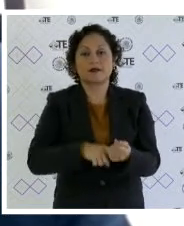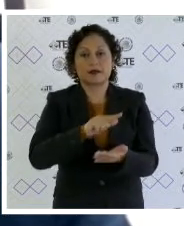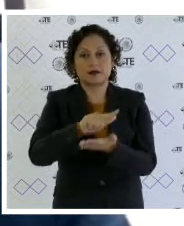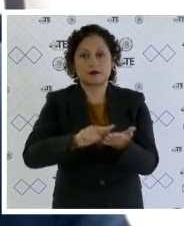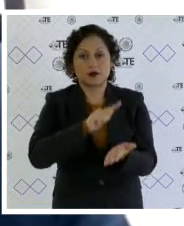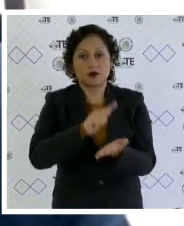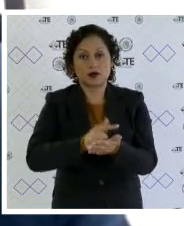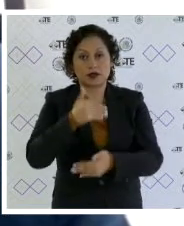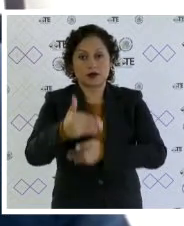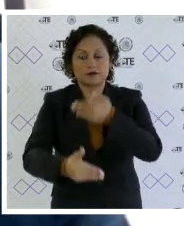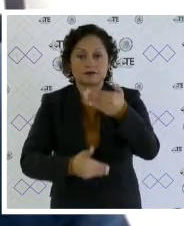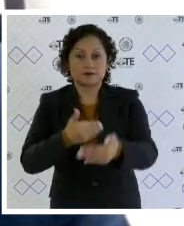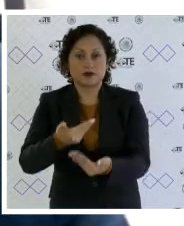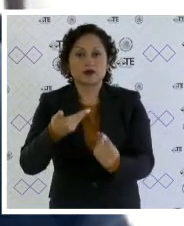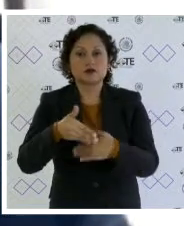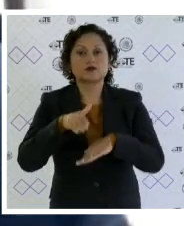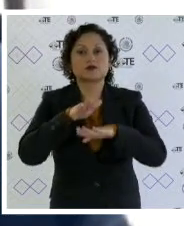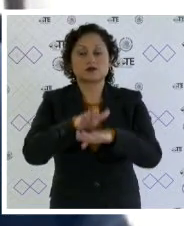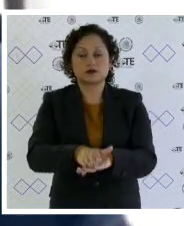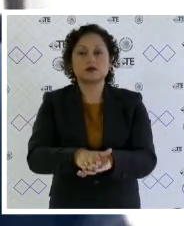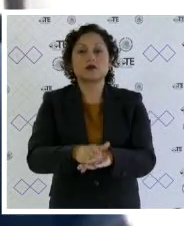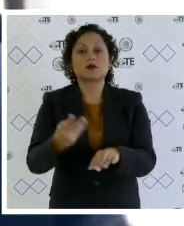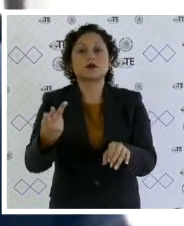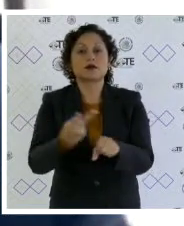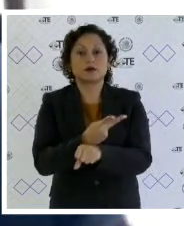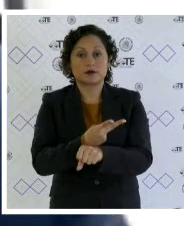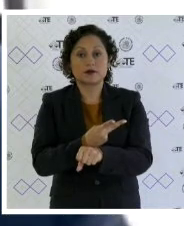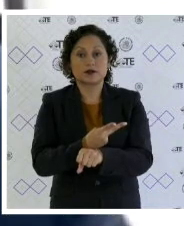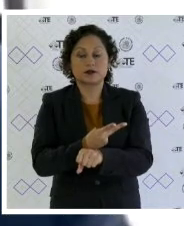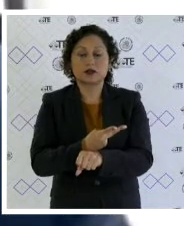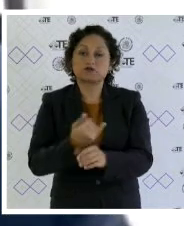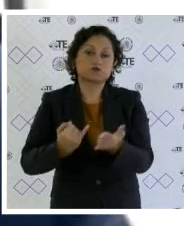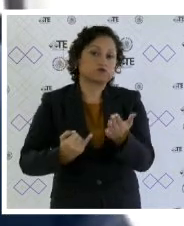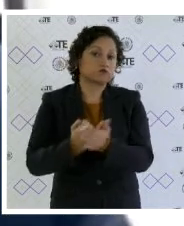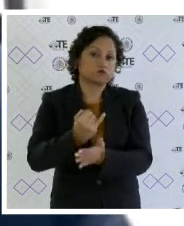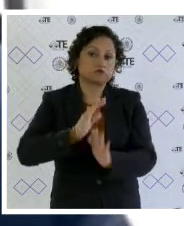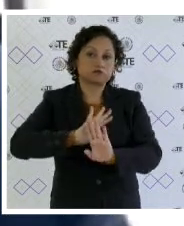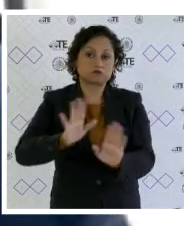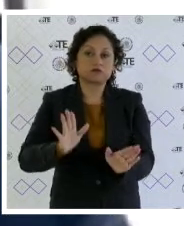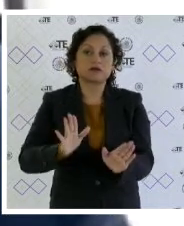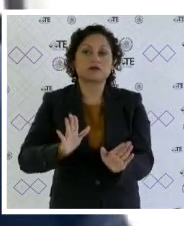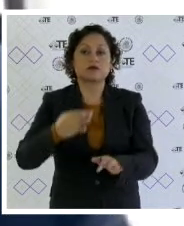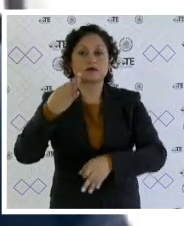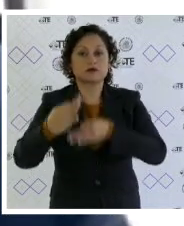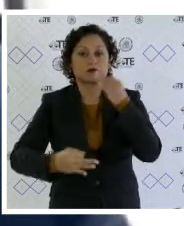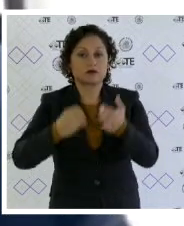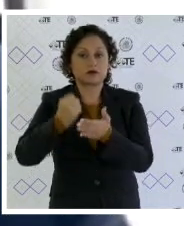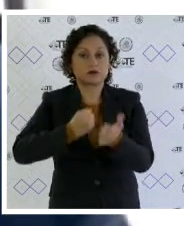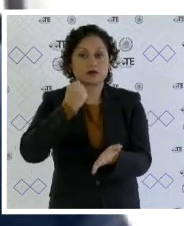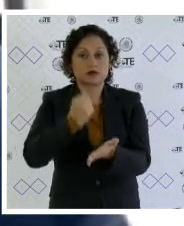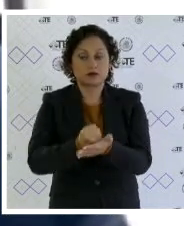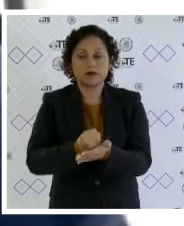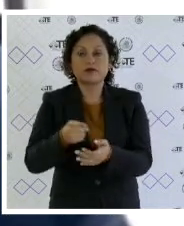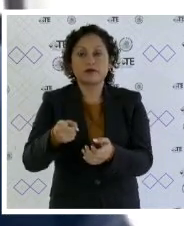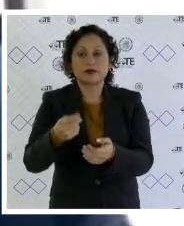relativa a la existencia de la eficacia de la cosa juzgada tal como se explica a continuación